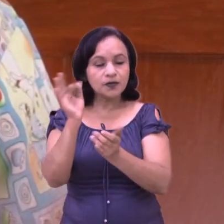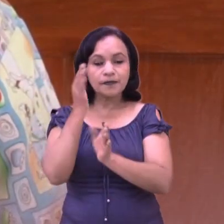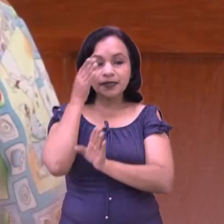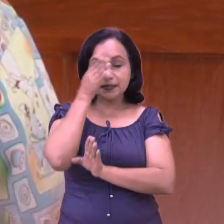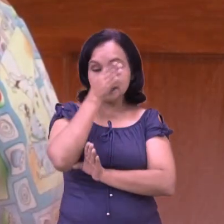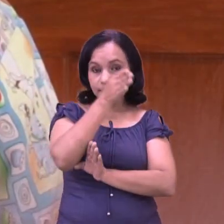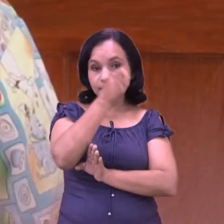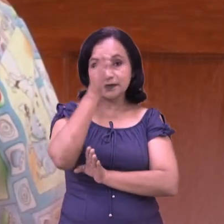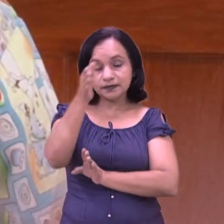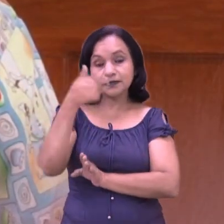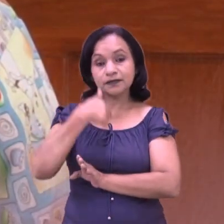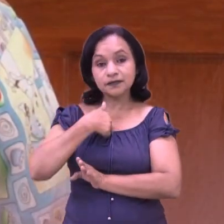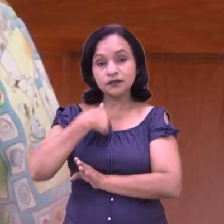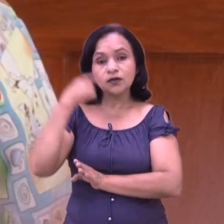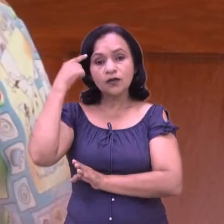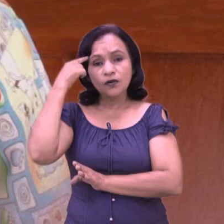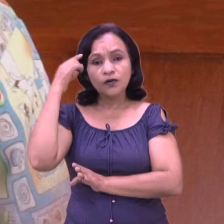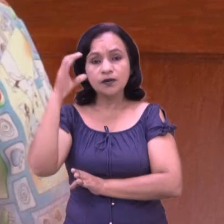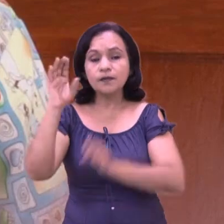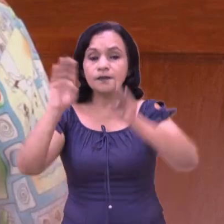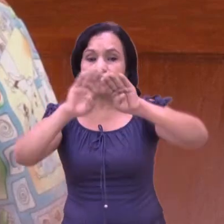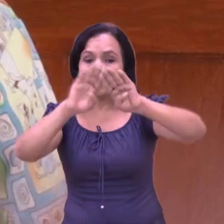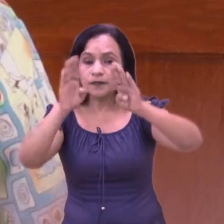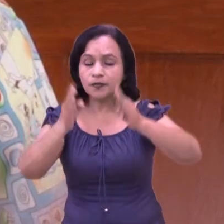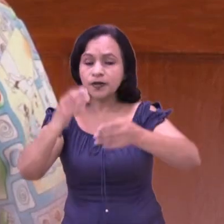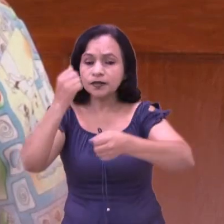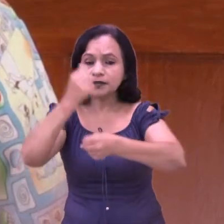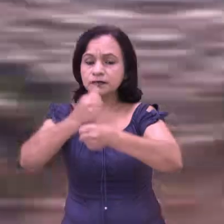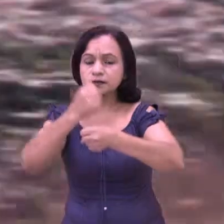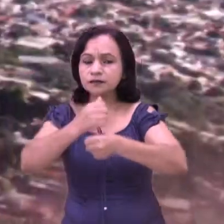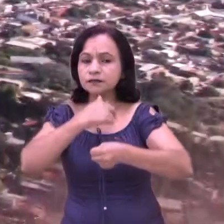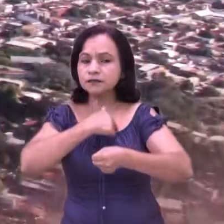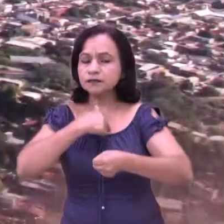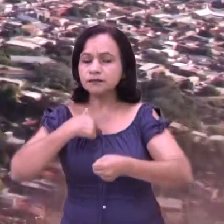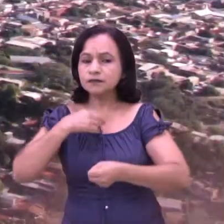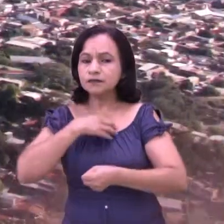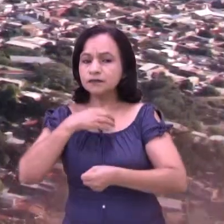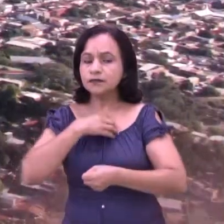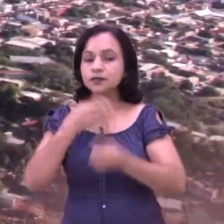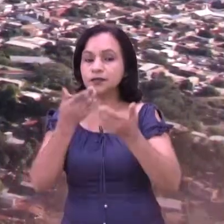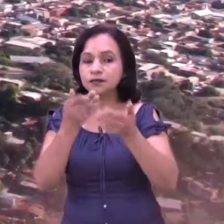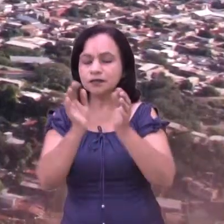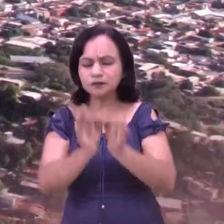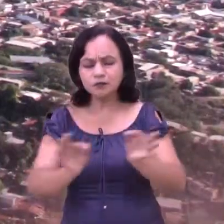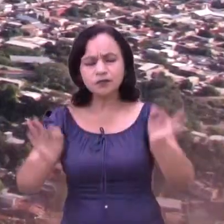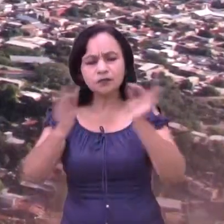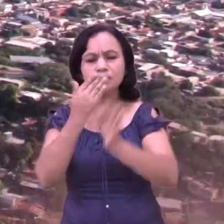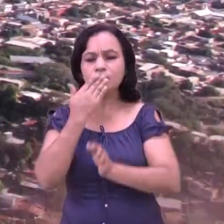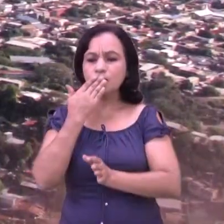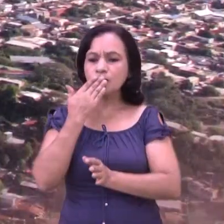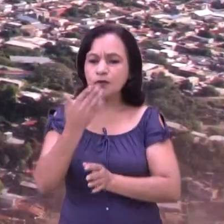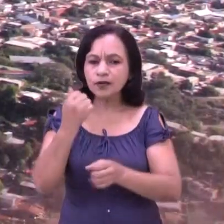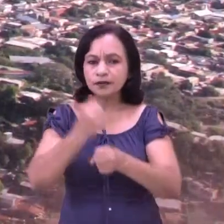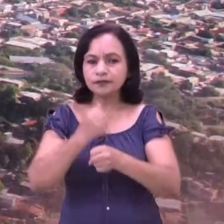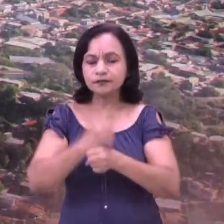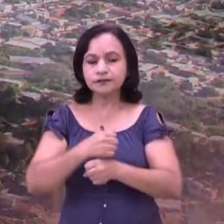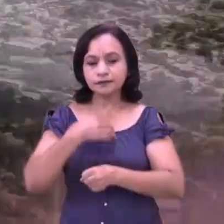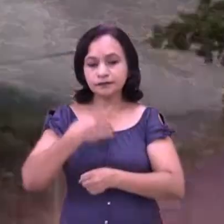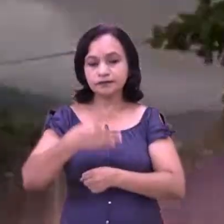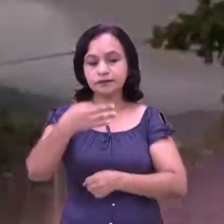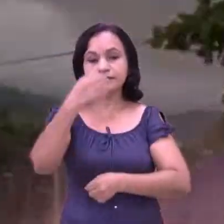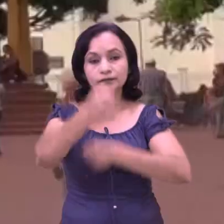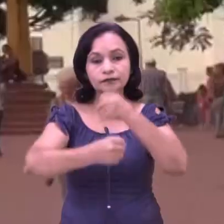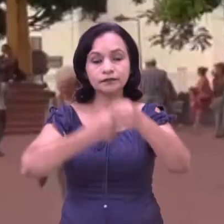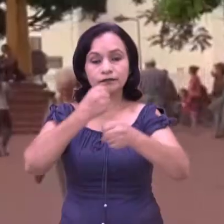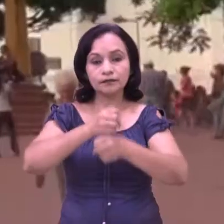mujer ha sido bastante fuerte. Para los próximos años, Matagalpa se visiona como un departamento